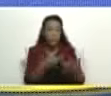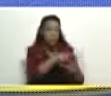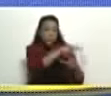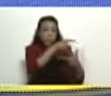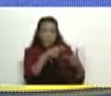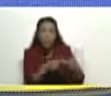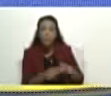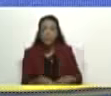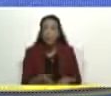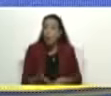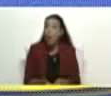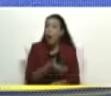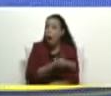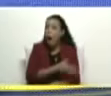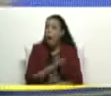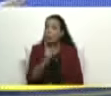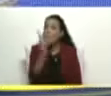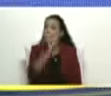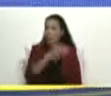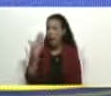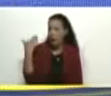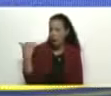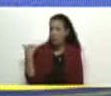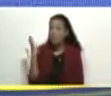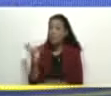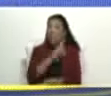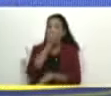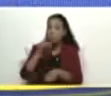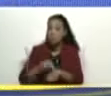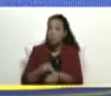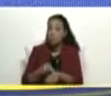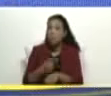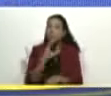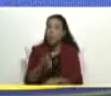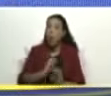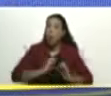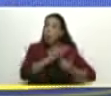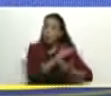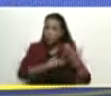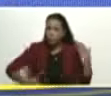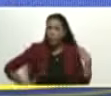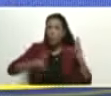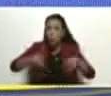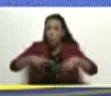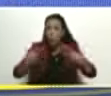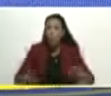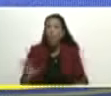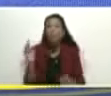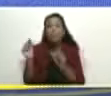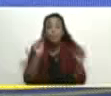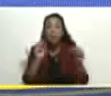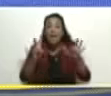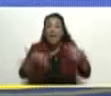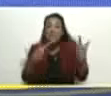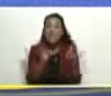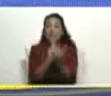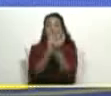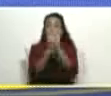Como lo dije exactamente hace un mes en la Asamblea Nacional, cuando convoqué al gran debate de las siete